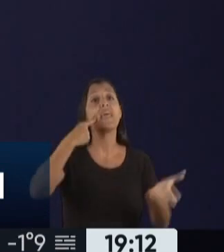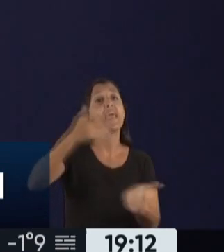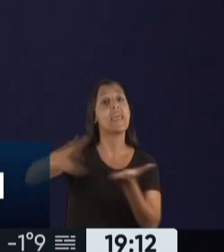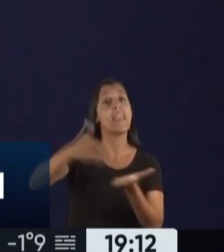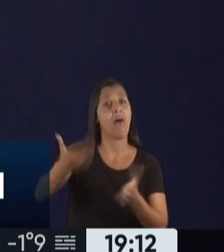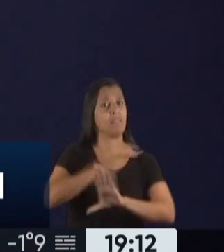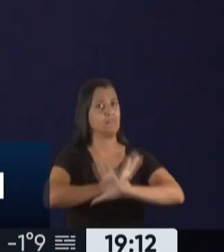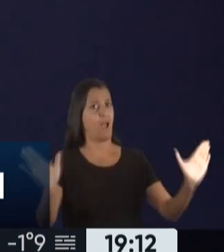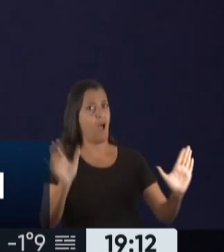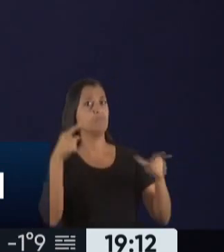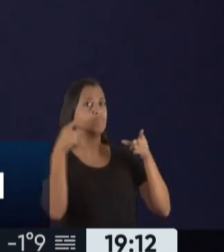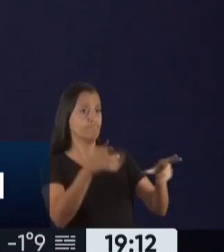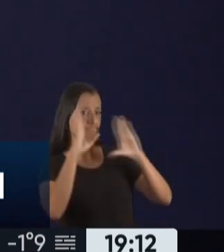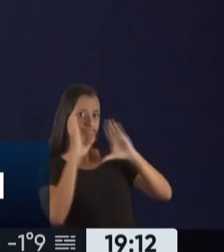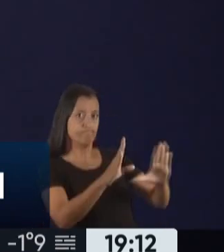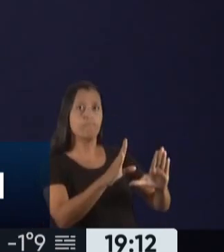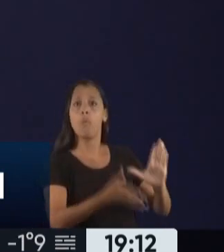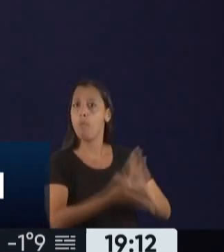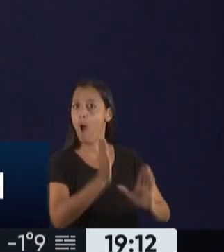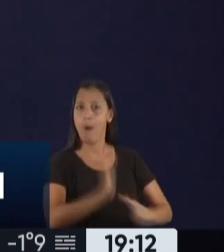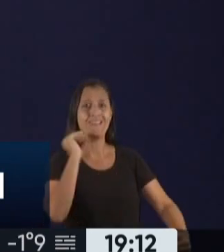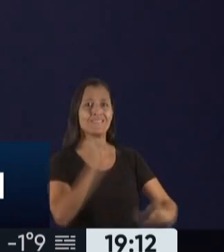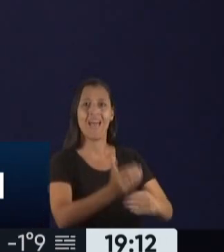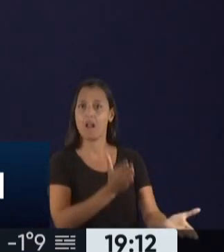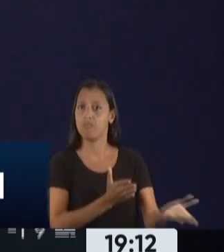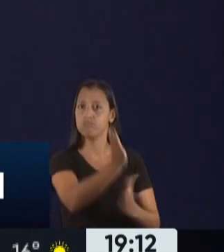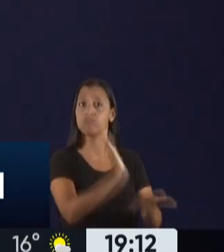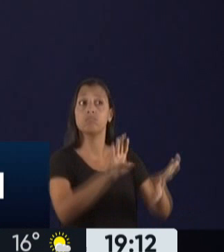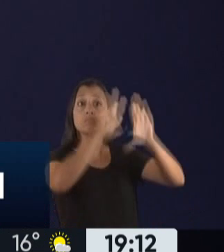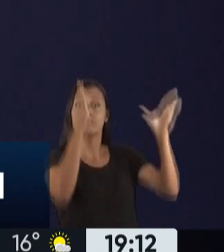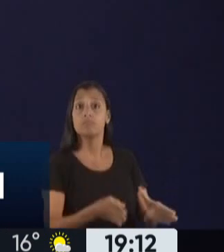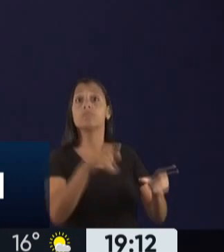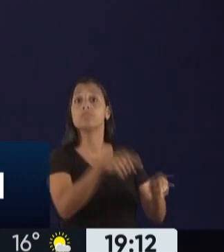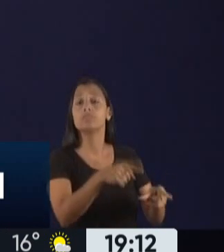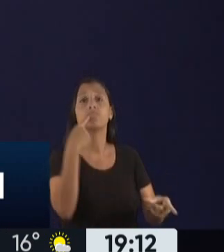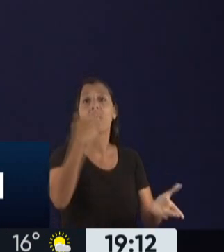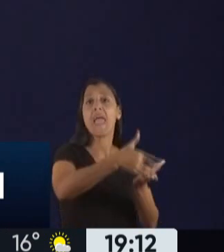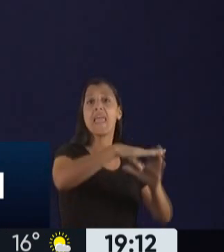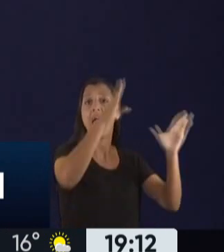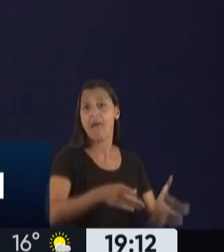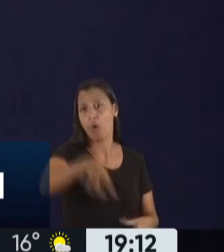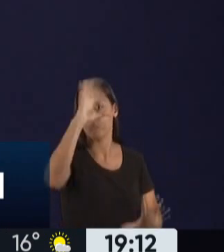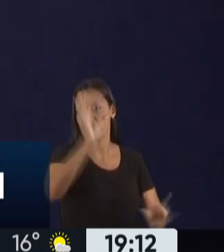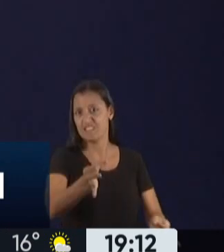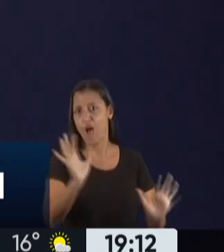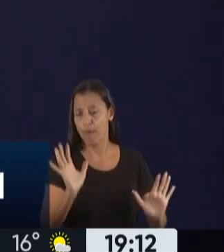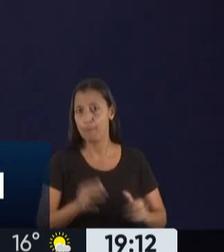Estamos empezando con su cierre definitivo. El Instituto hoy cuenta con, bueno, el detalle también lo saben, pero